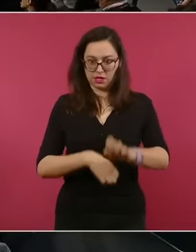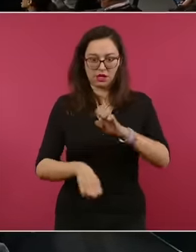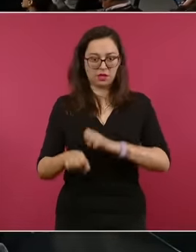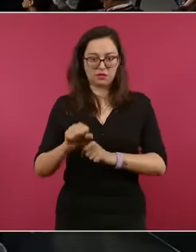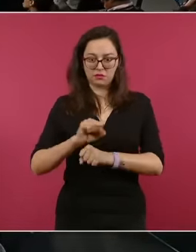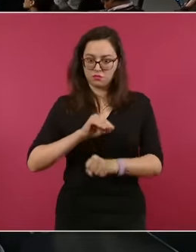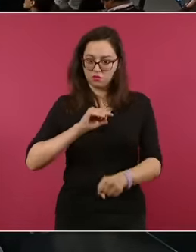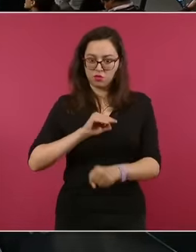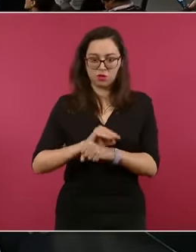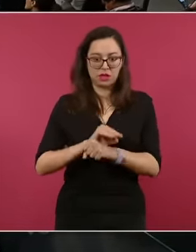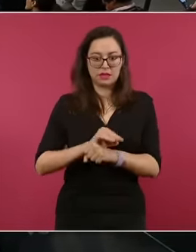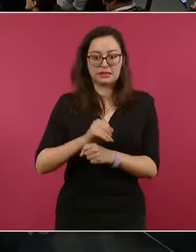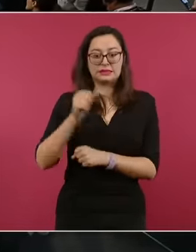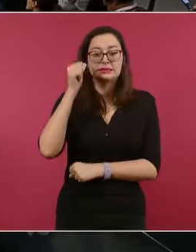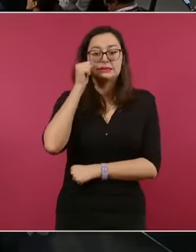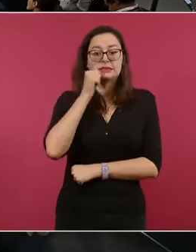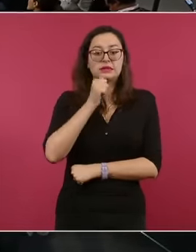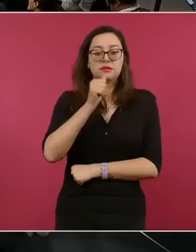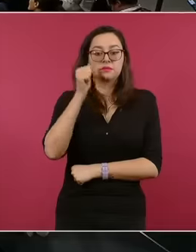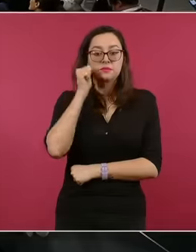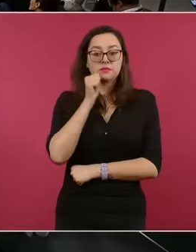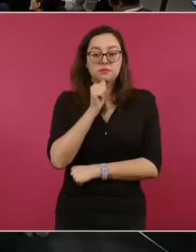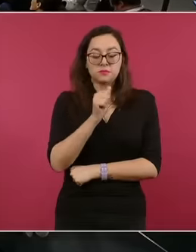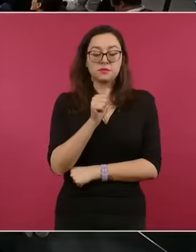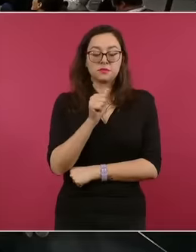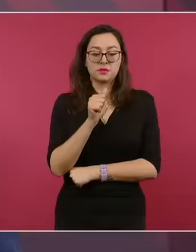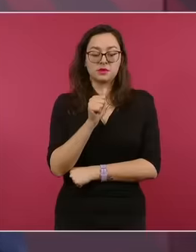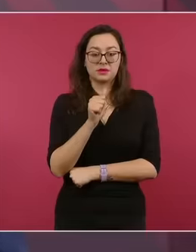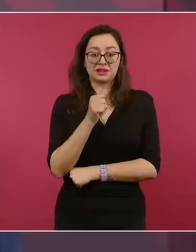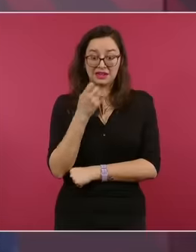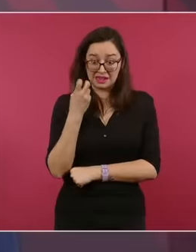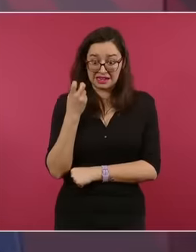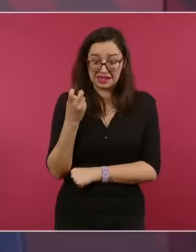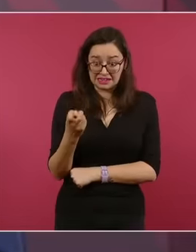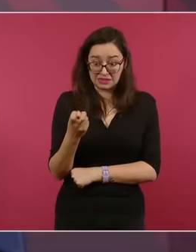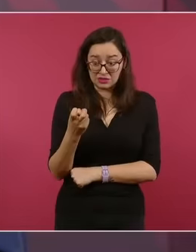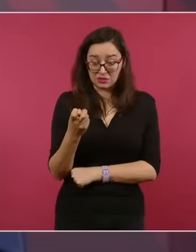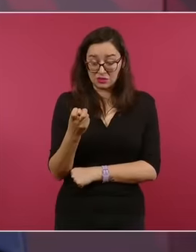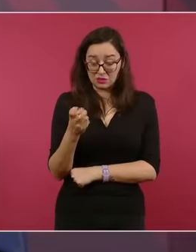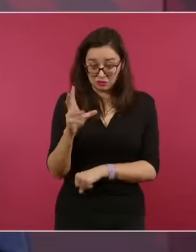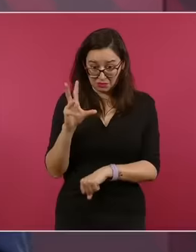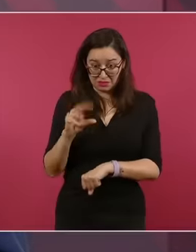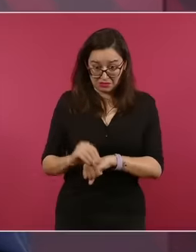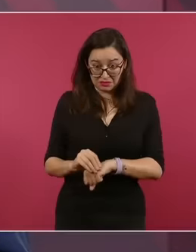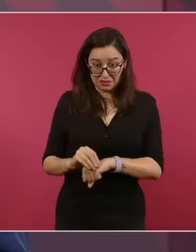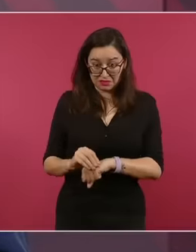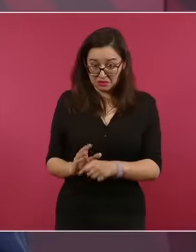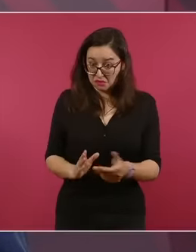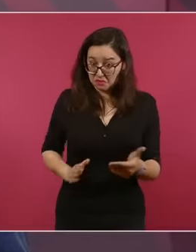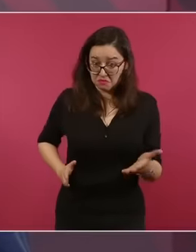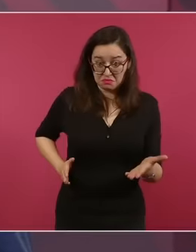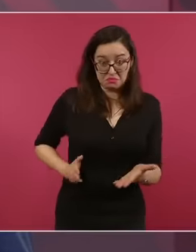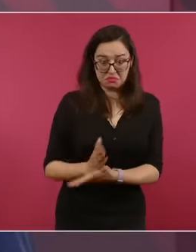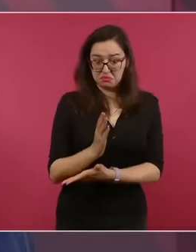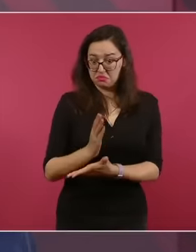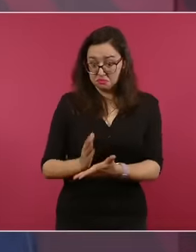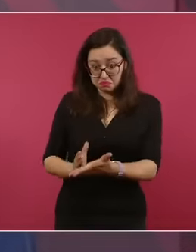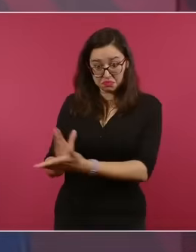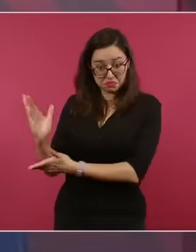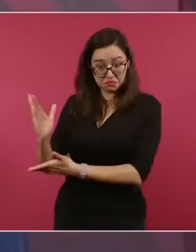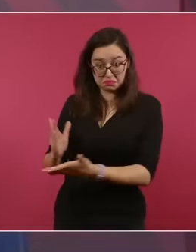O no puede permitirse a nadie, a ninguna potencia, a ningún país